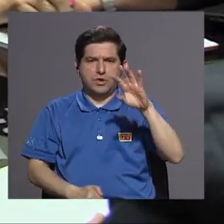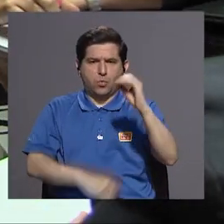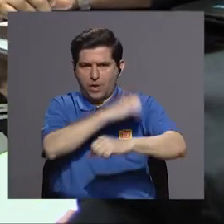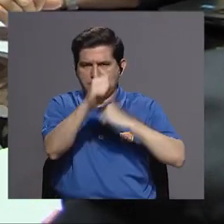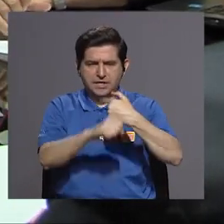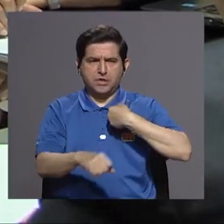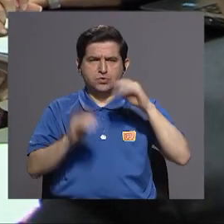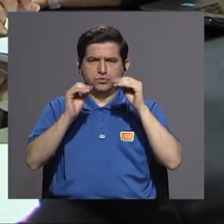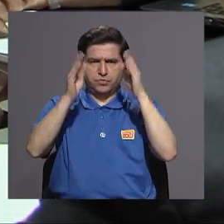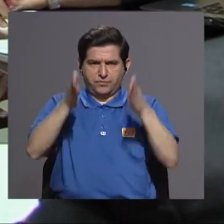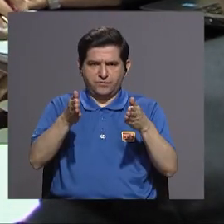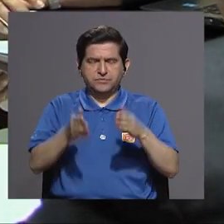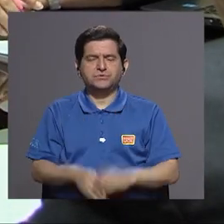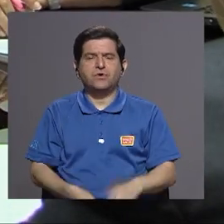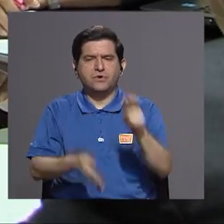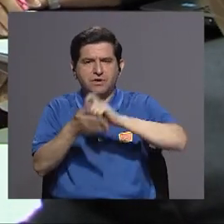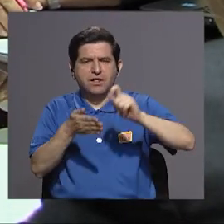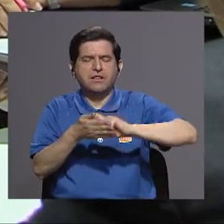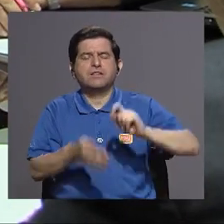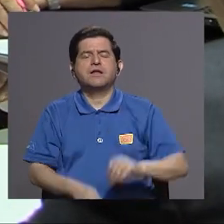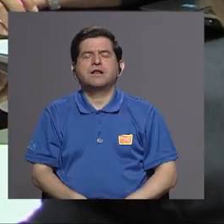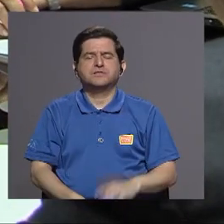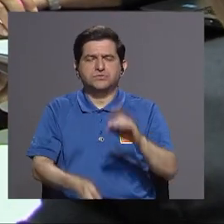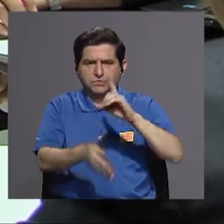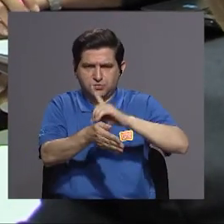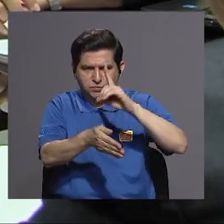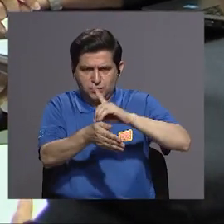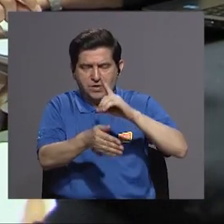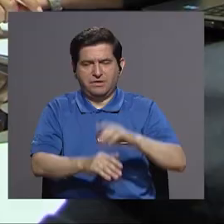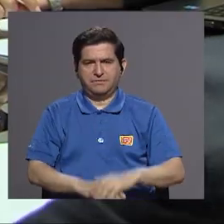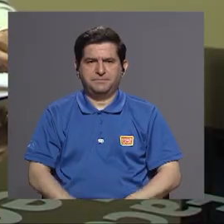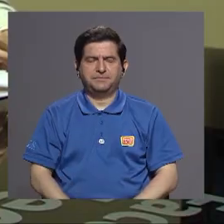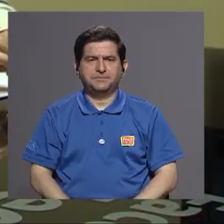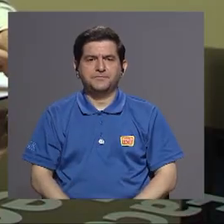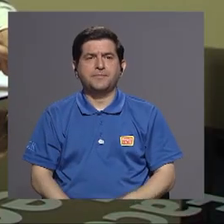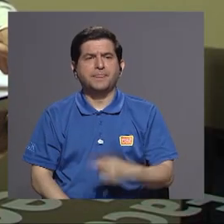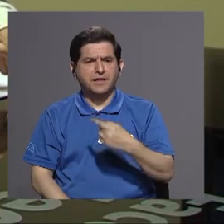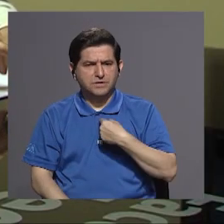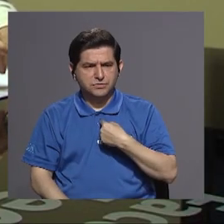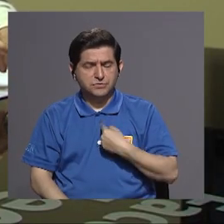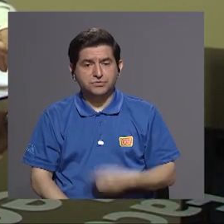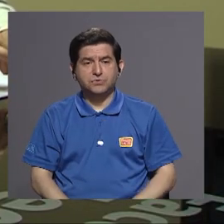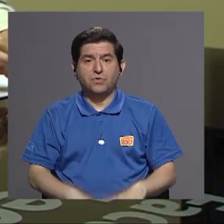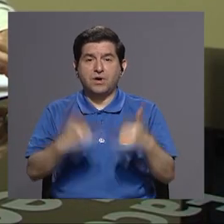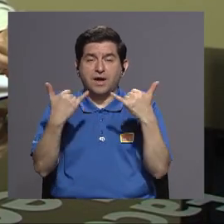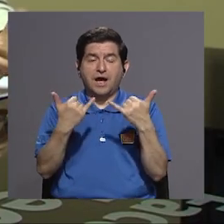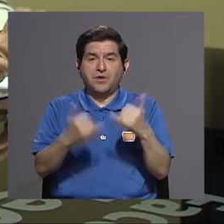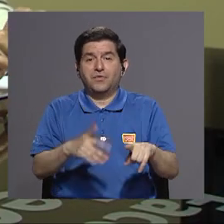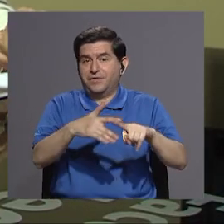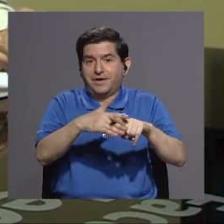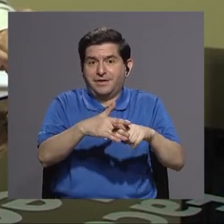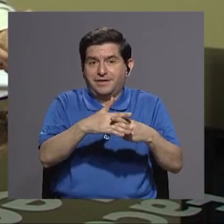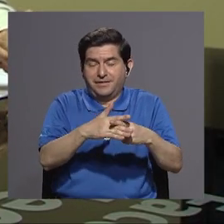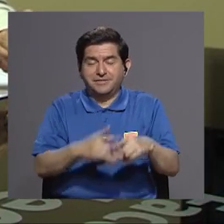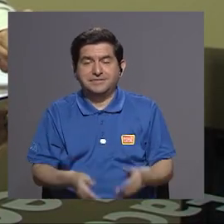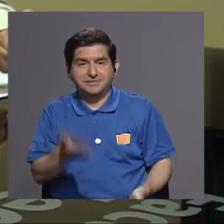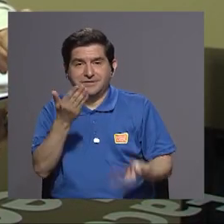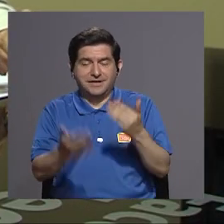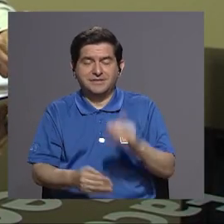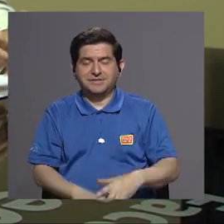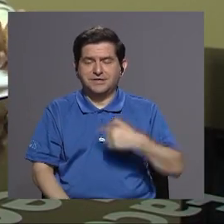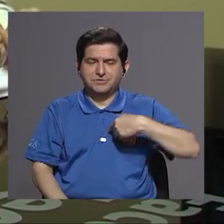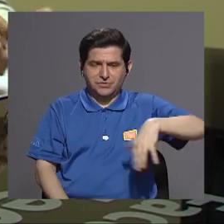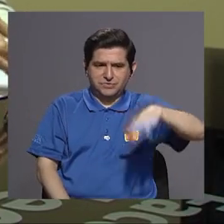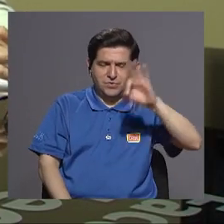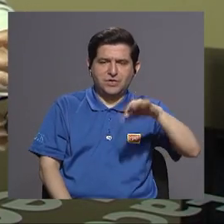docente de la escuela de medicina de la facultad de medicina estoy estrenándome como quien dice porque yo fui